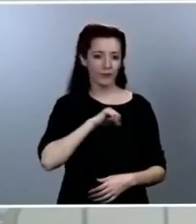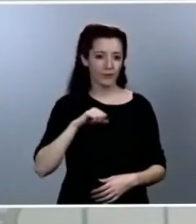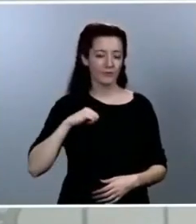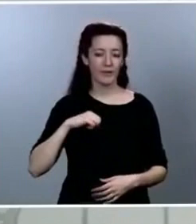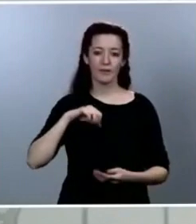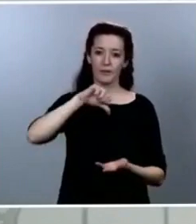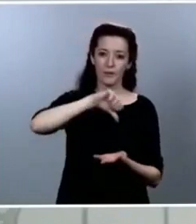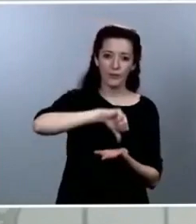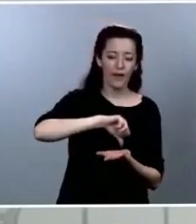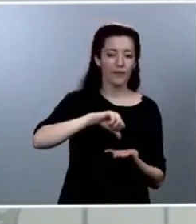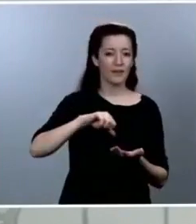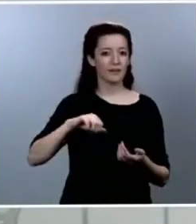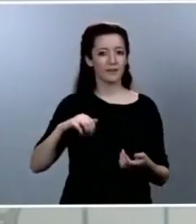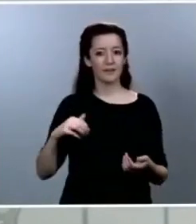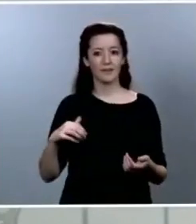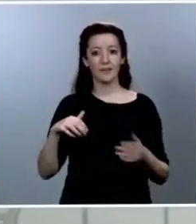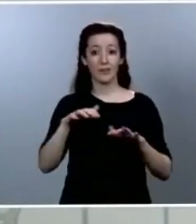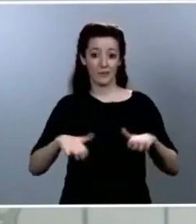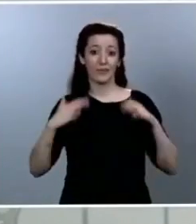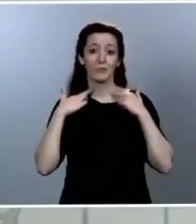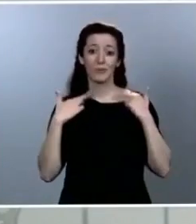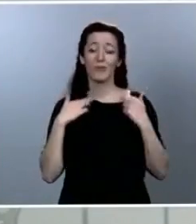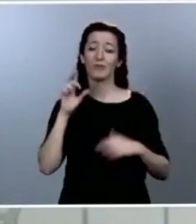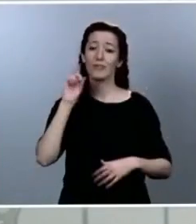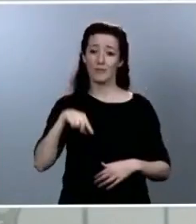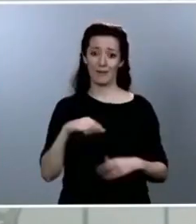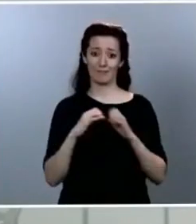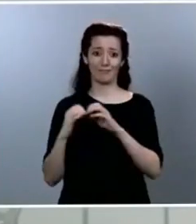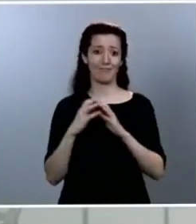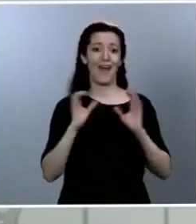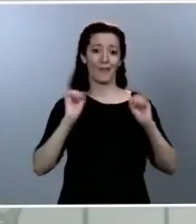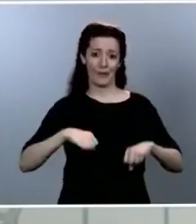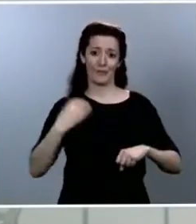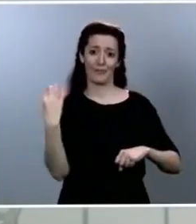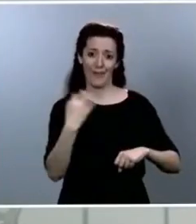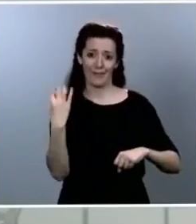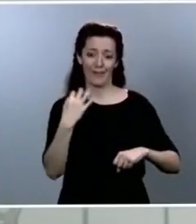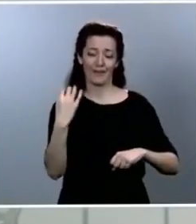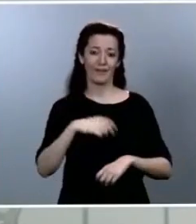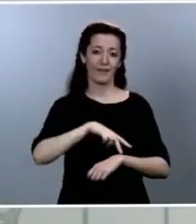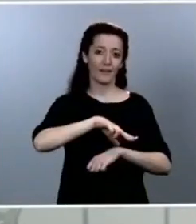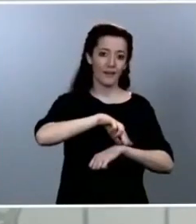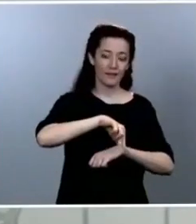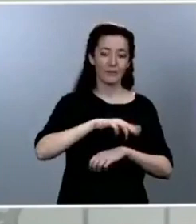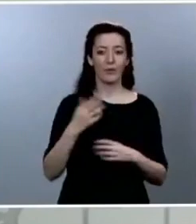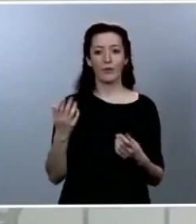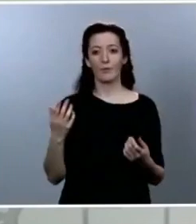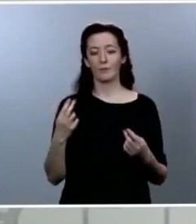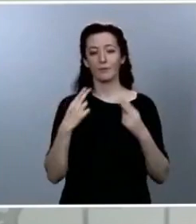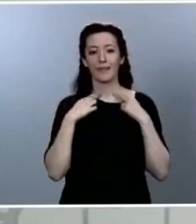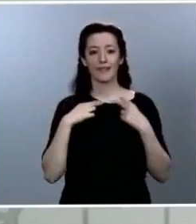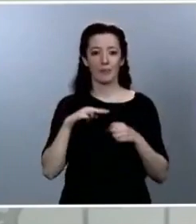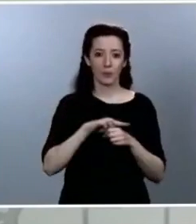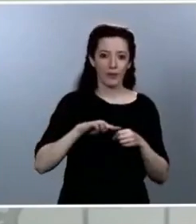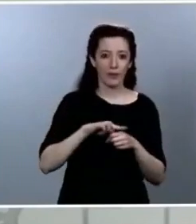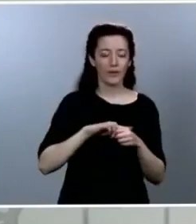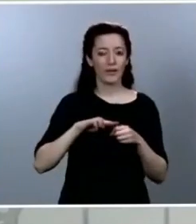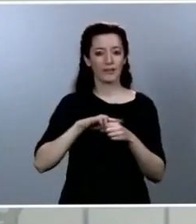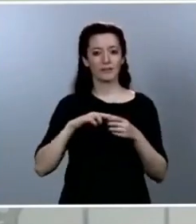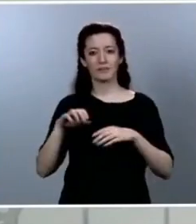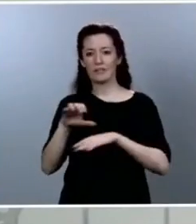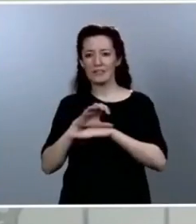en el Congreso de los Diputados, en las diputaciones, en los cabildos, en los conseils, que componen todos ellos nuestro país.